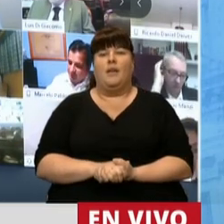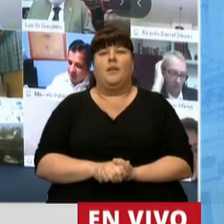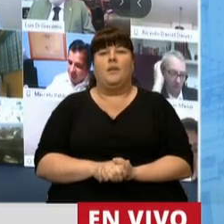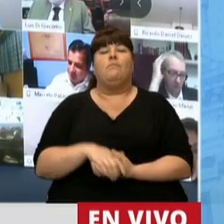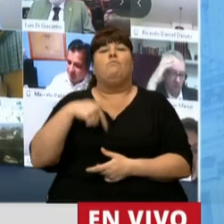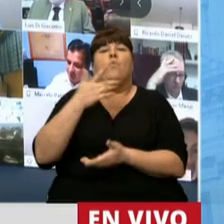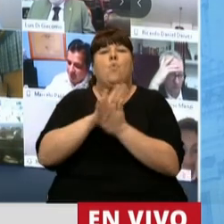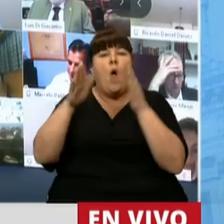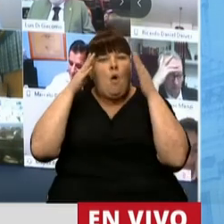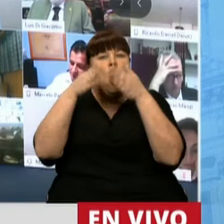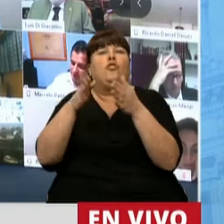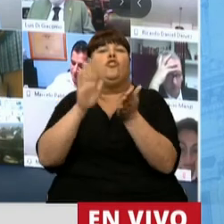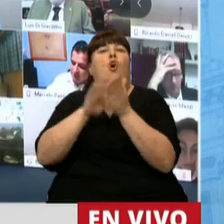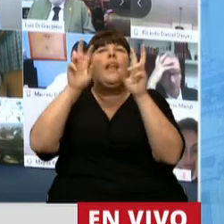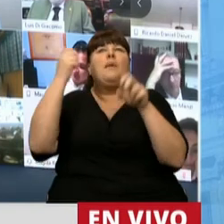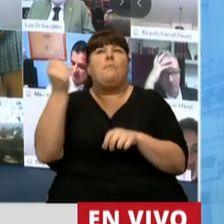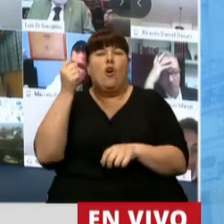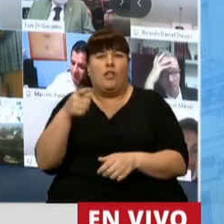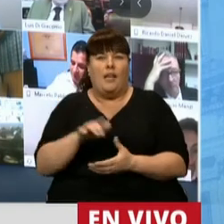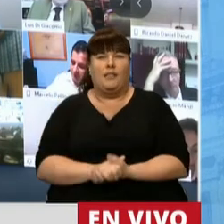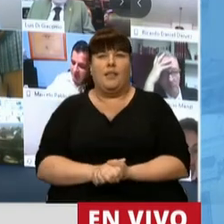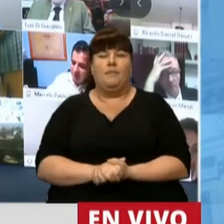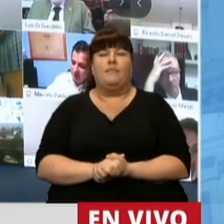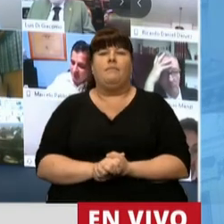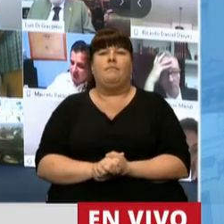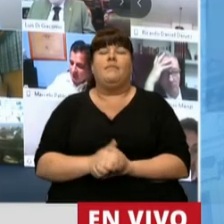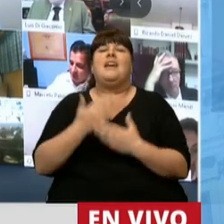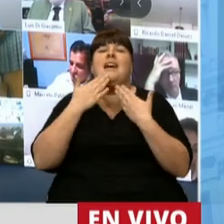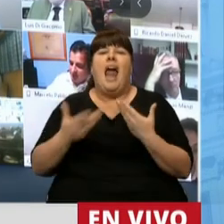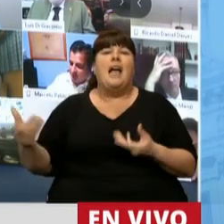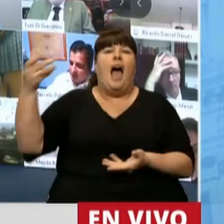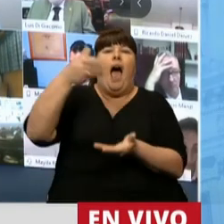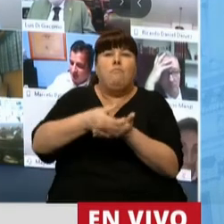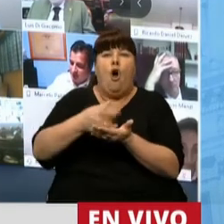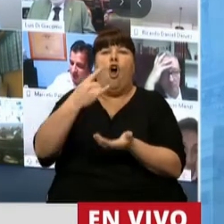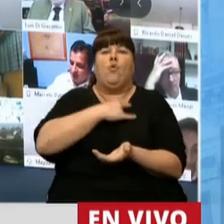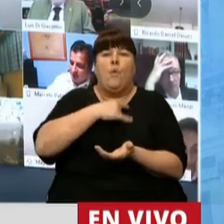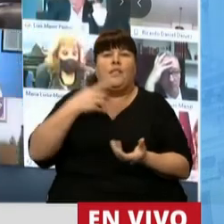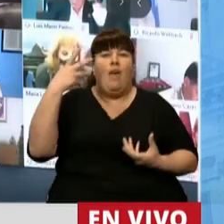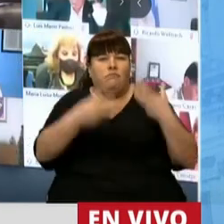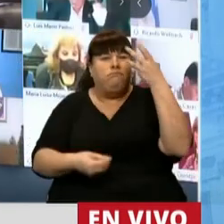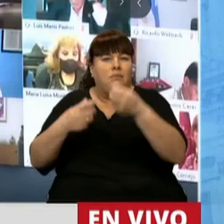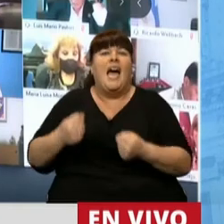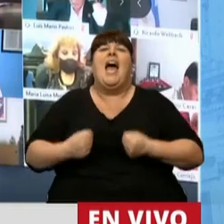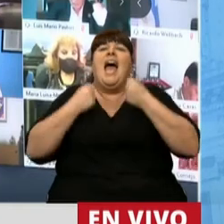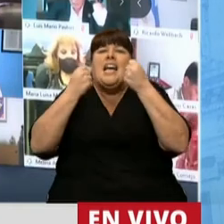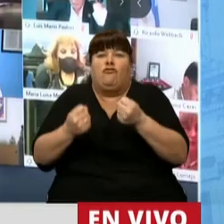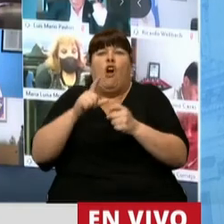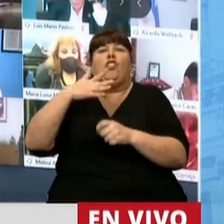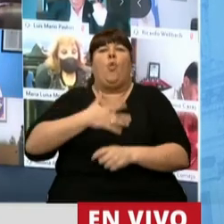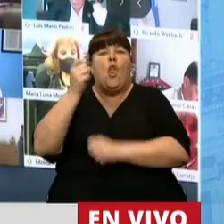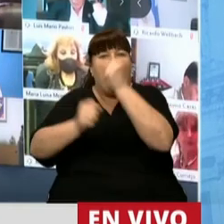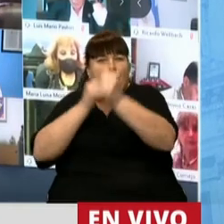lugar a un nuevo enfoque sobre su importancia. Gracias al enorme aporte de nuestras universidades, el esfuerzo de nuestros